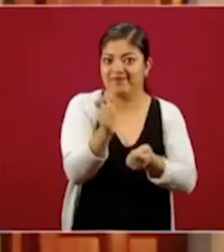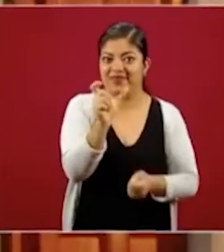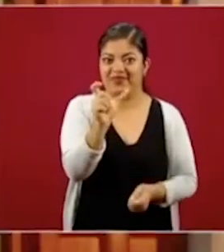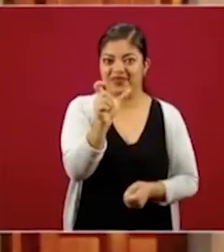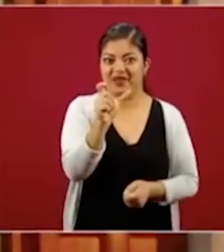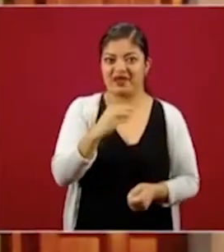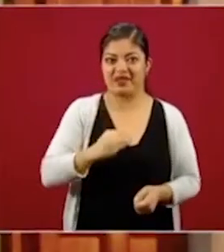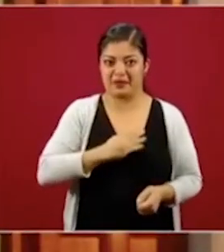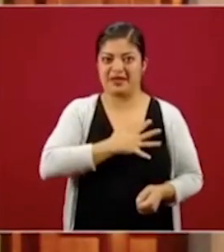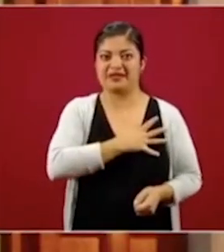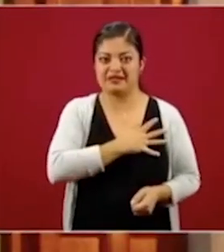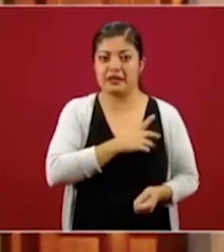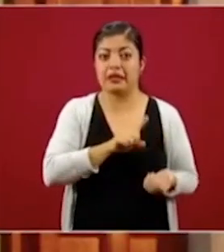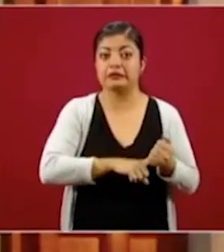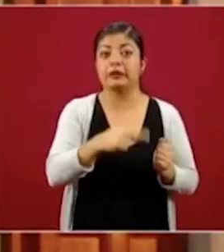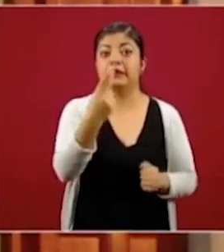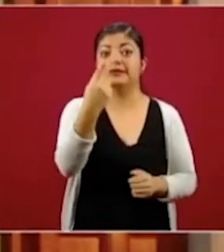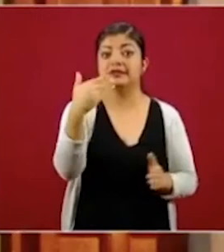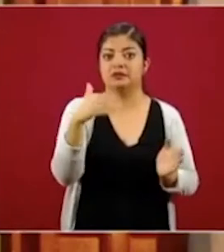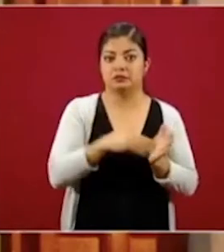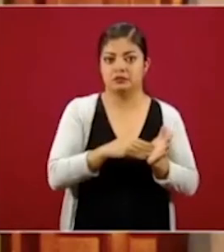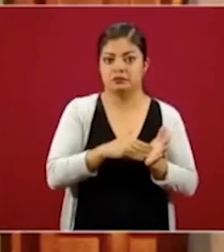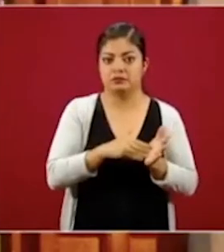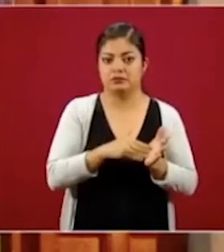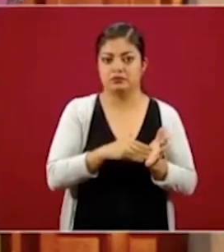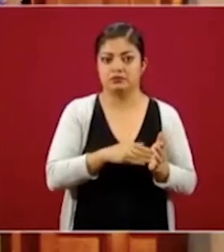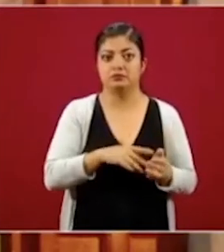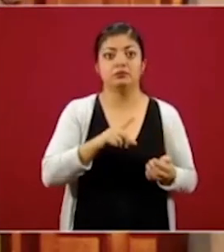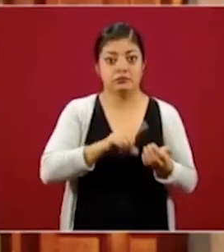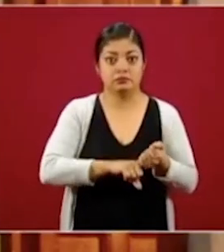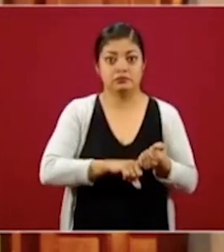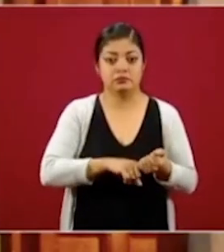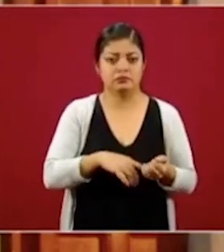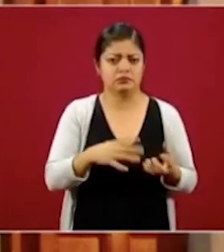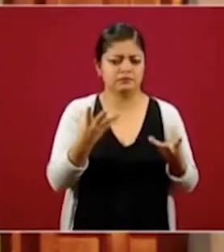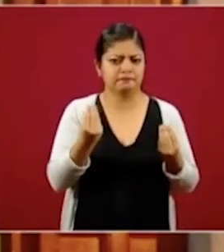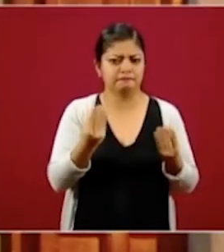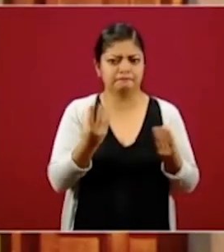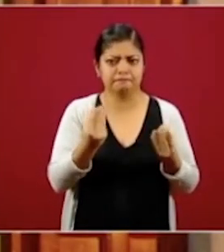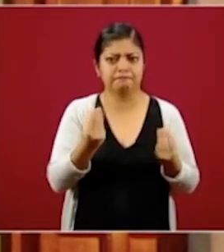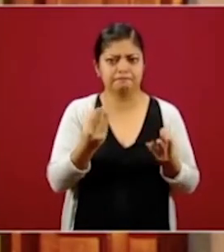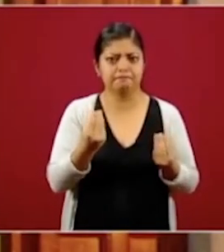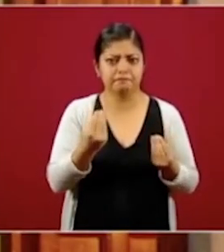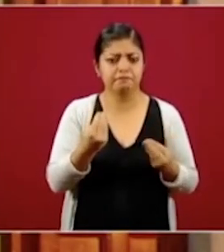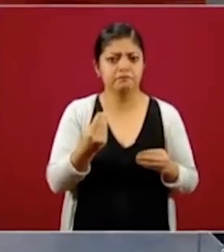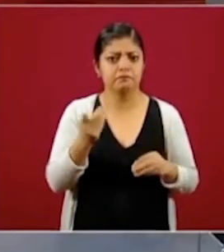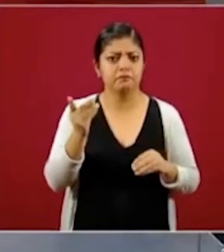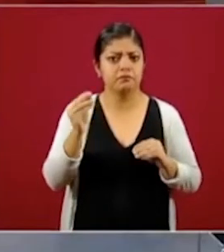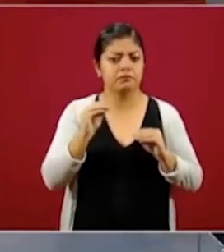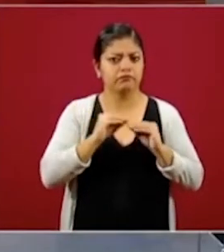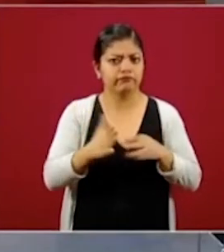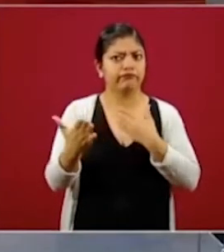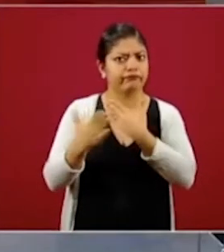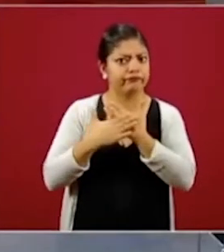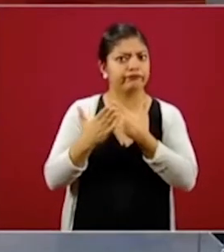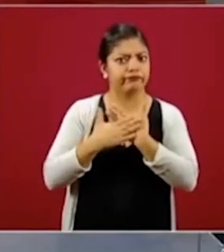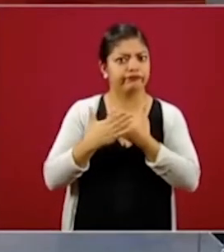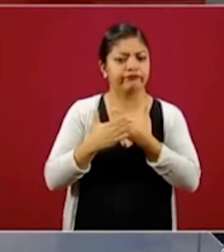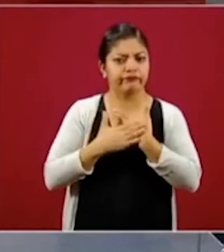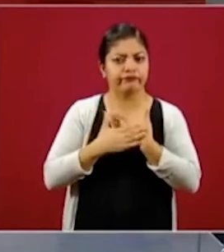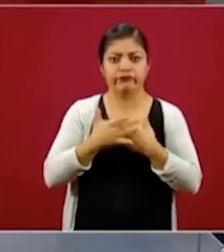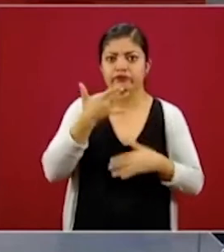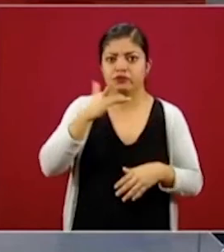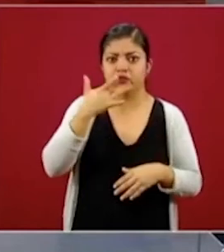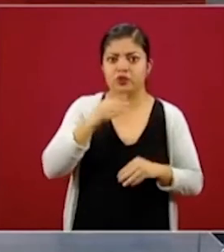con 25 mil pesos. Y en ese sentido ha habido mucha información a través de vía